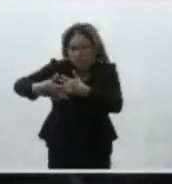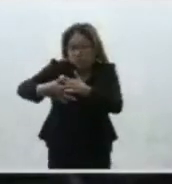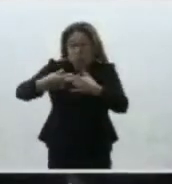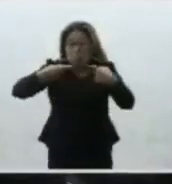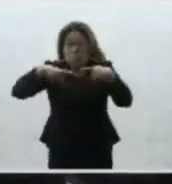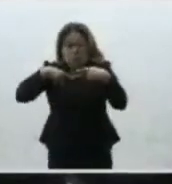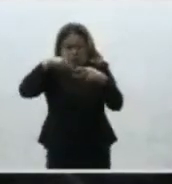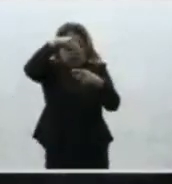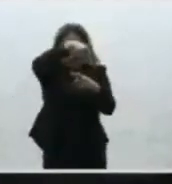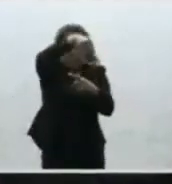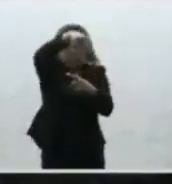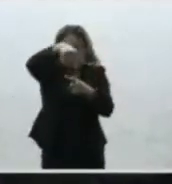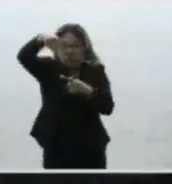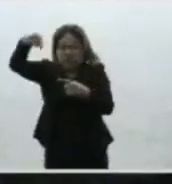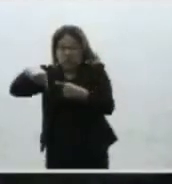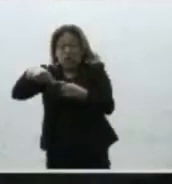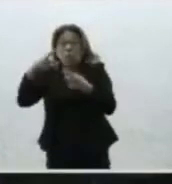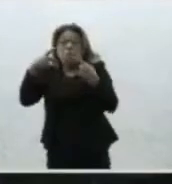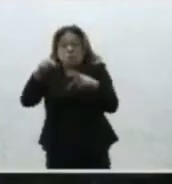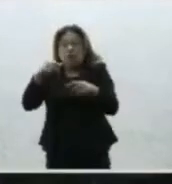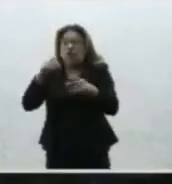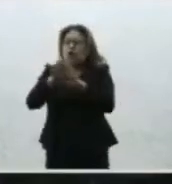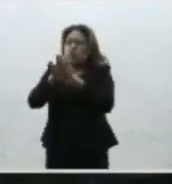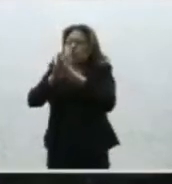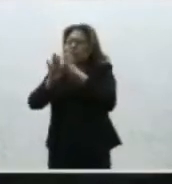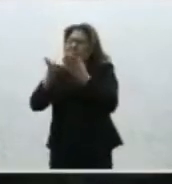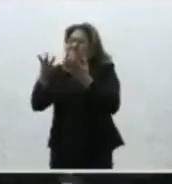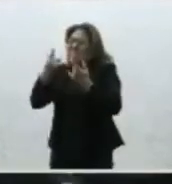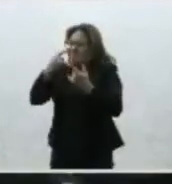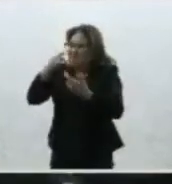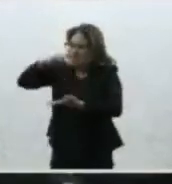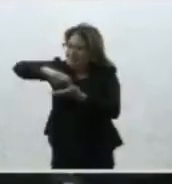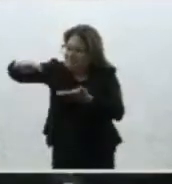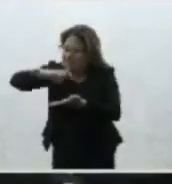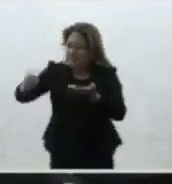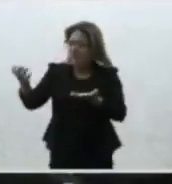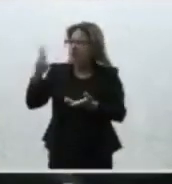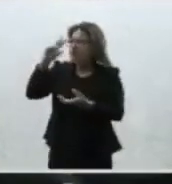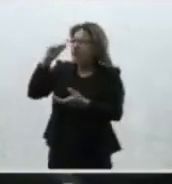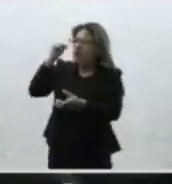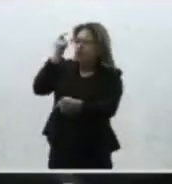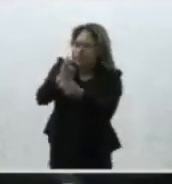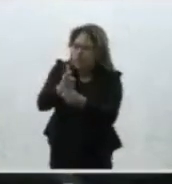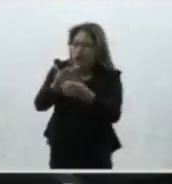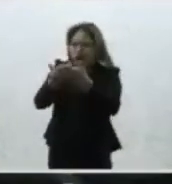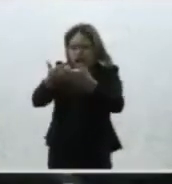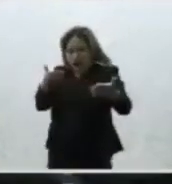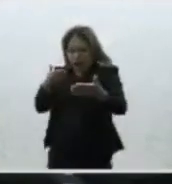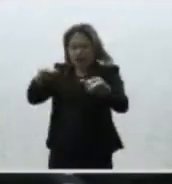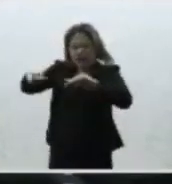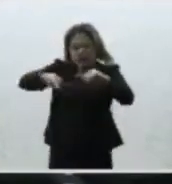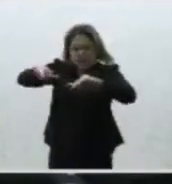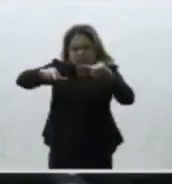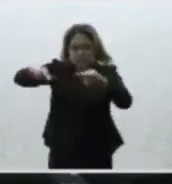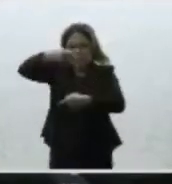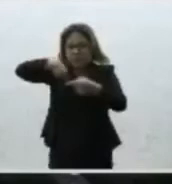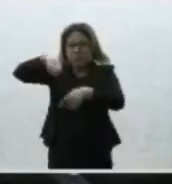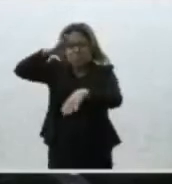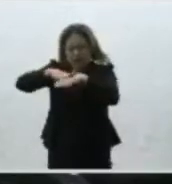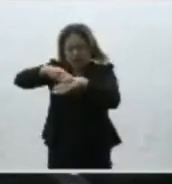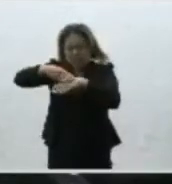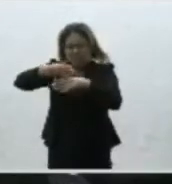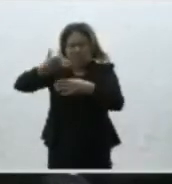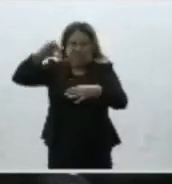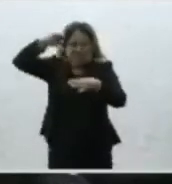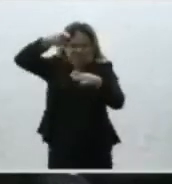que estaban involucrados se nos criticó que por qué no decretamos una reposición de procedimiento para realizar una mayor investigación